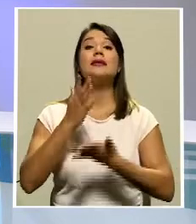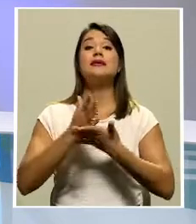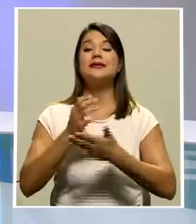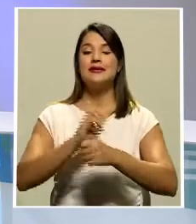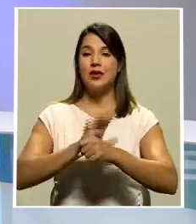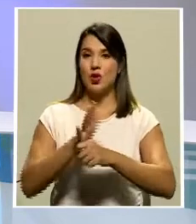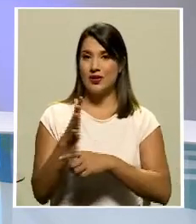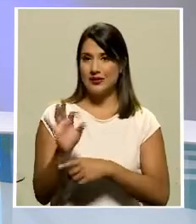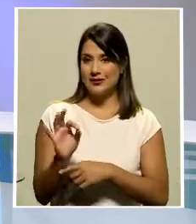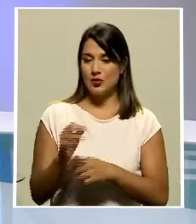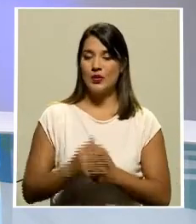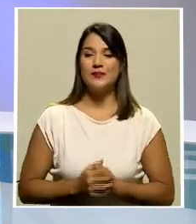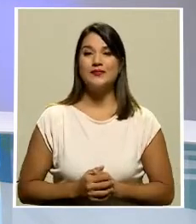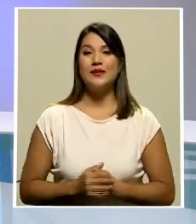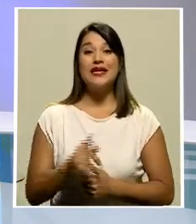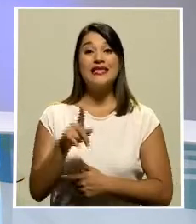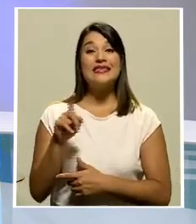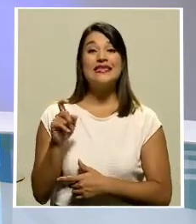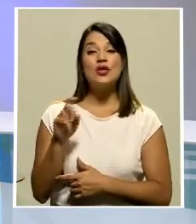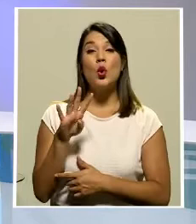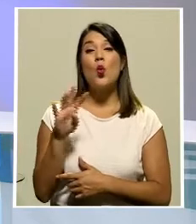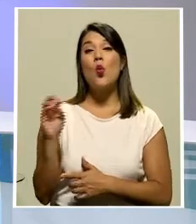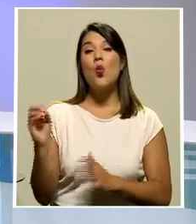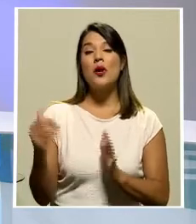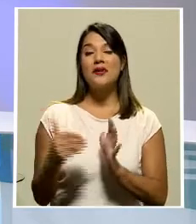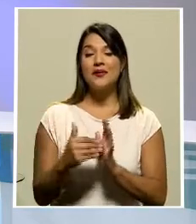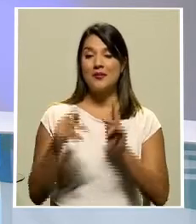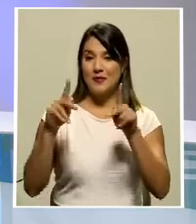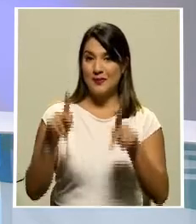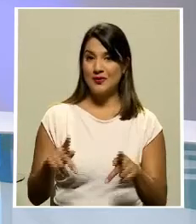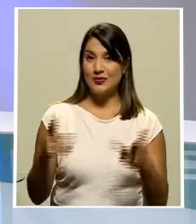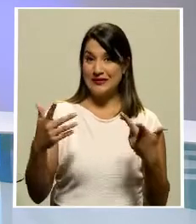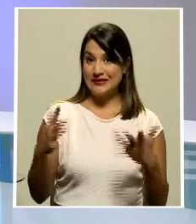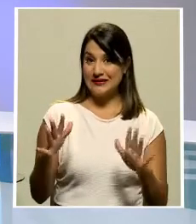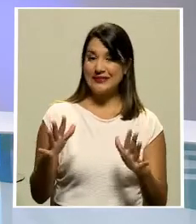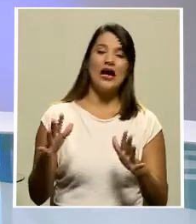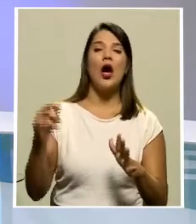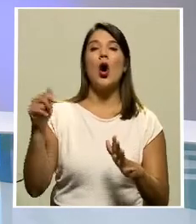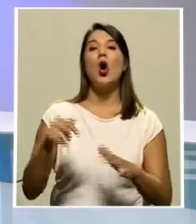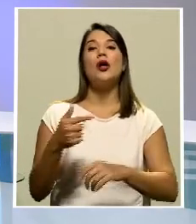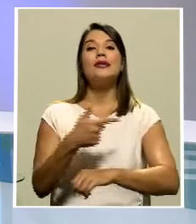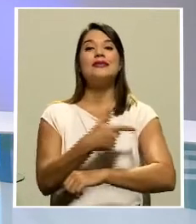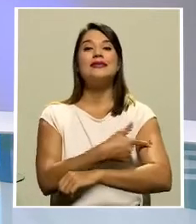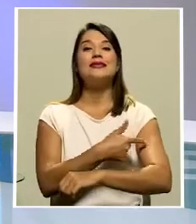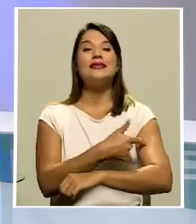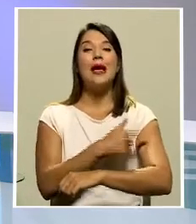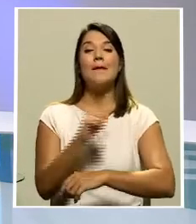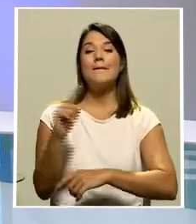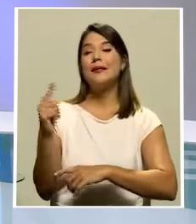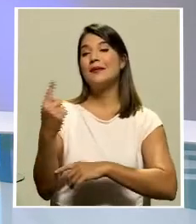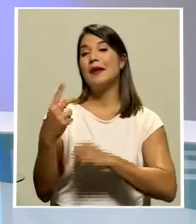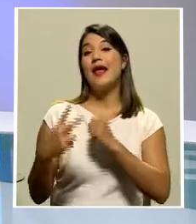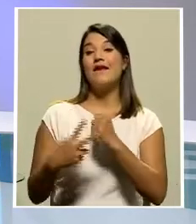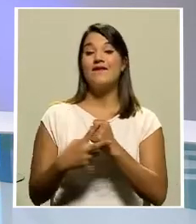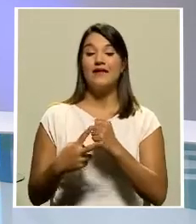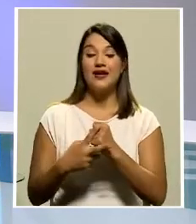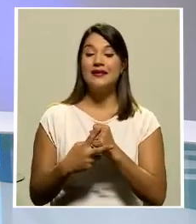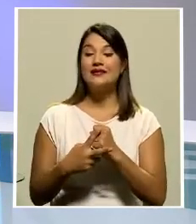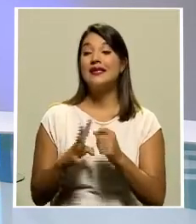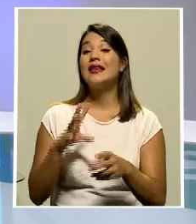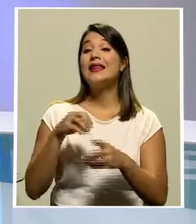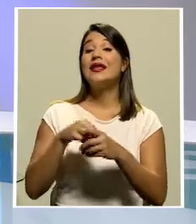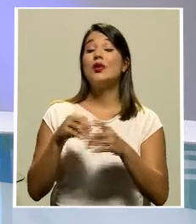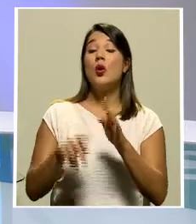-19 más de 140.000 personas fueron inoculadas en la primera jornada de uno de los